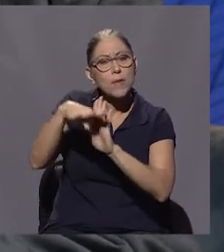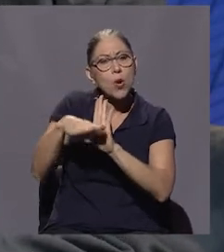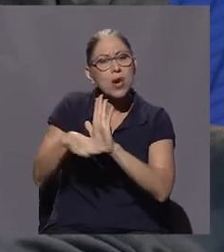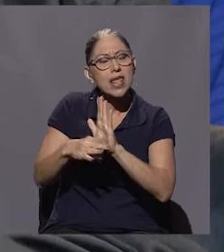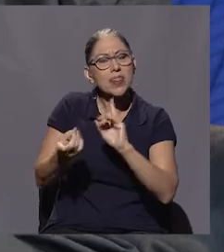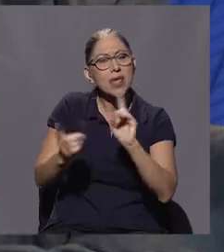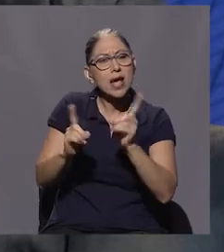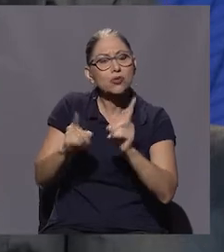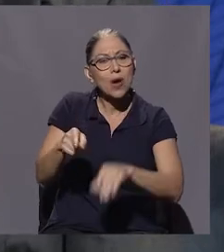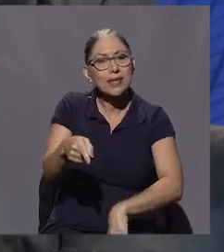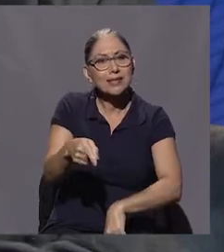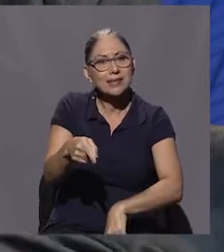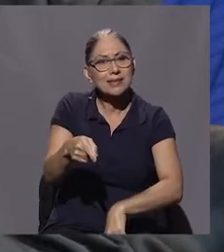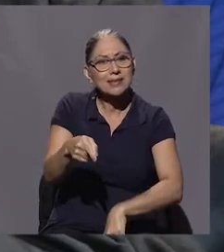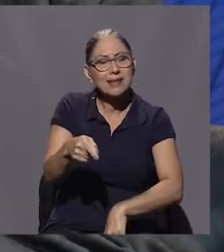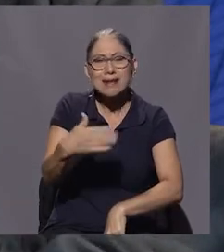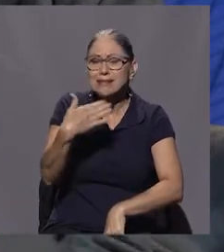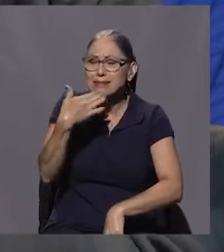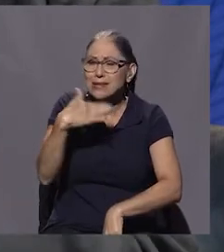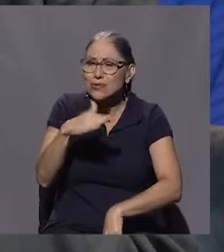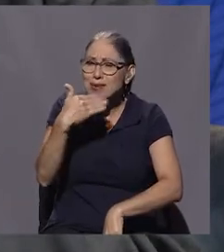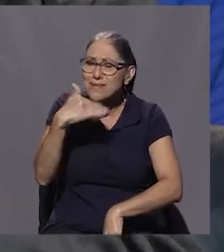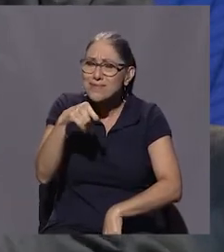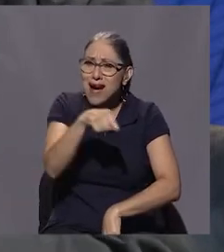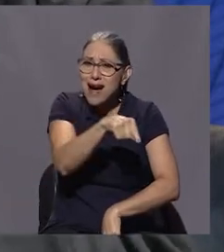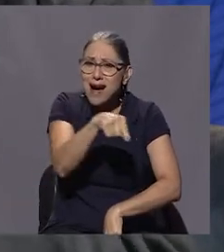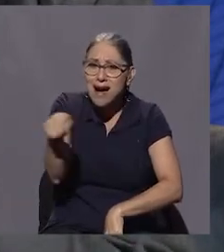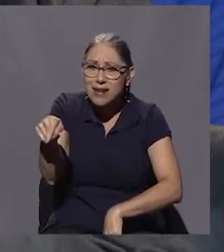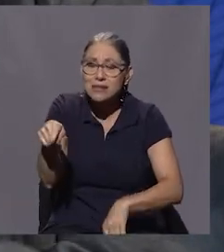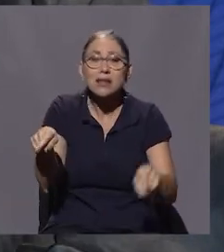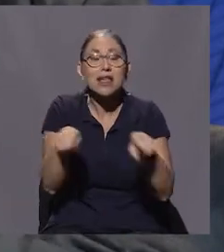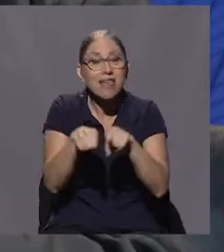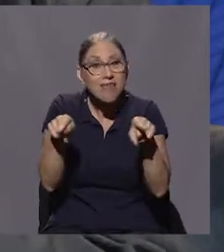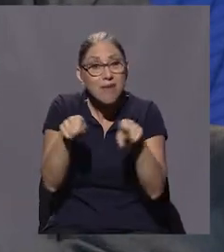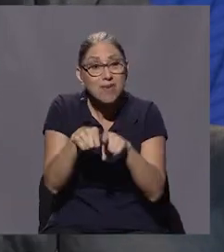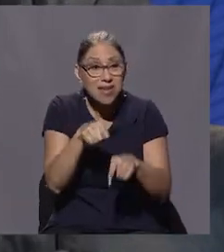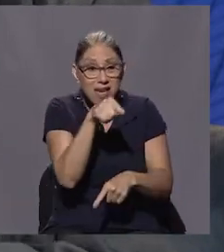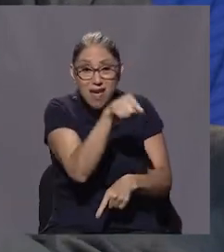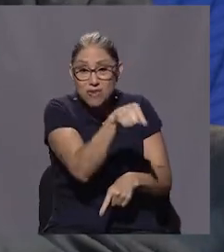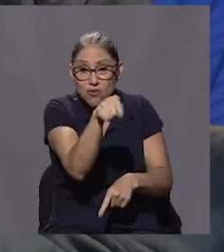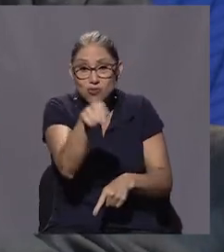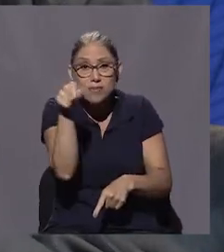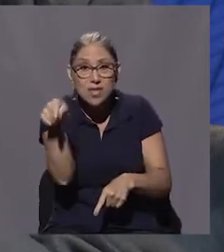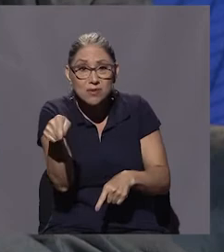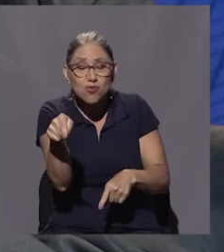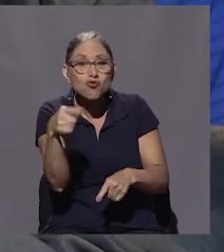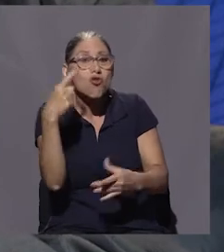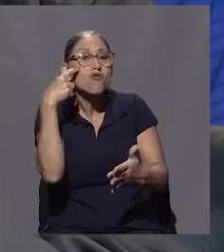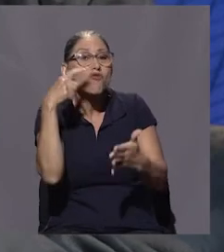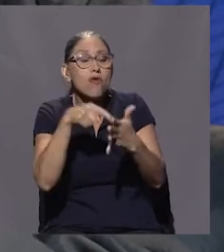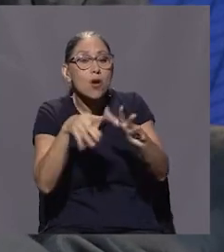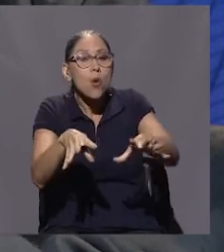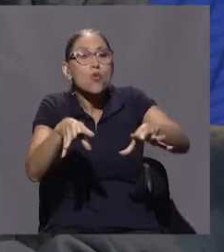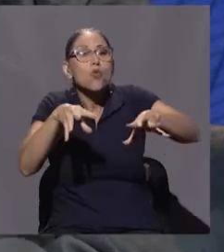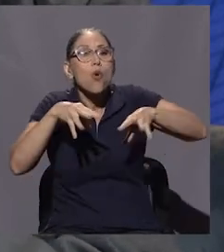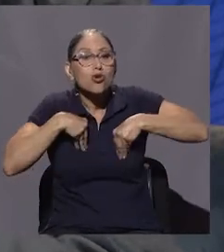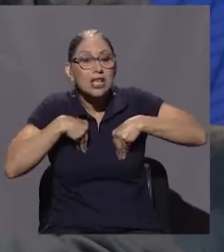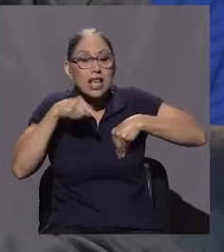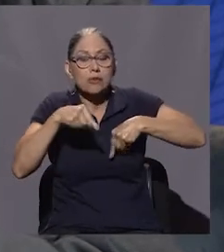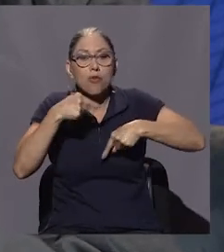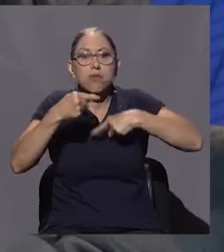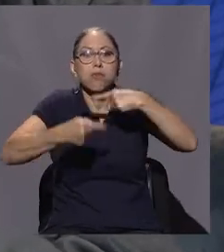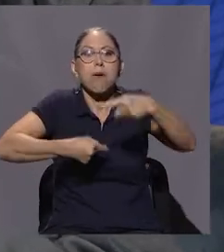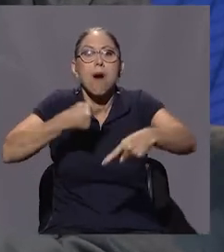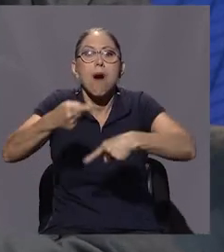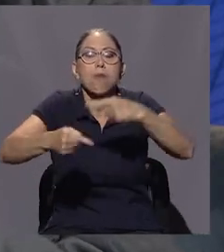han sido tan malas que han sido hasta reconocidas por ellos mismos que han llevado al mundo